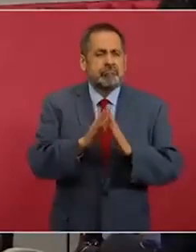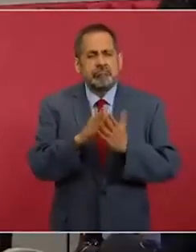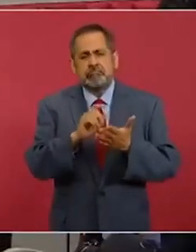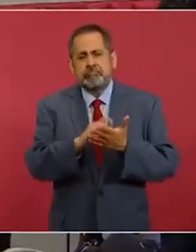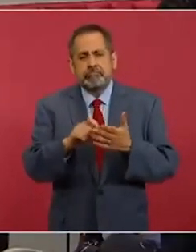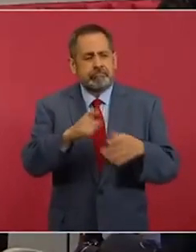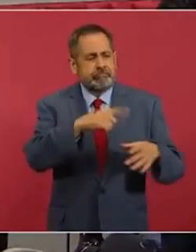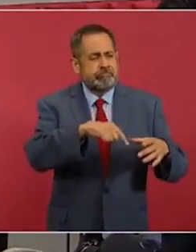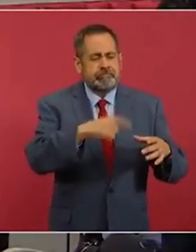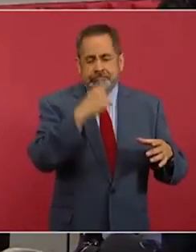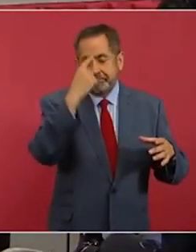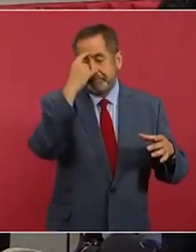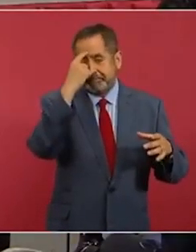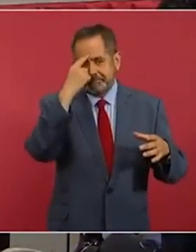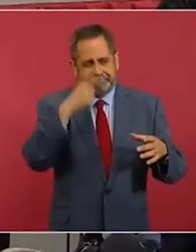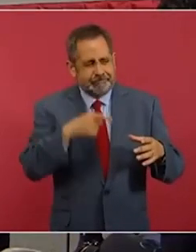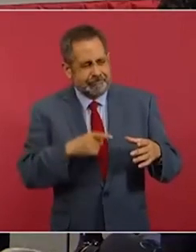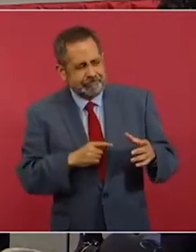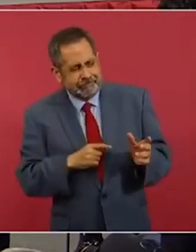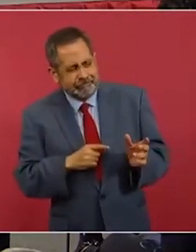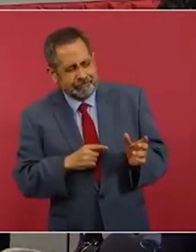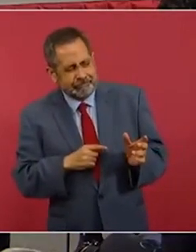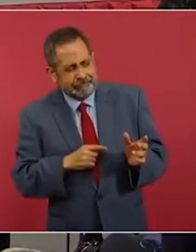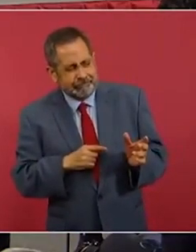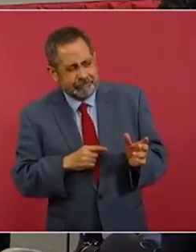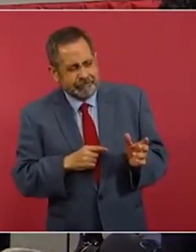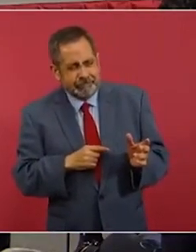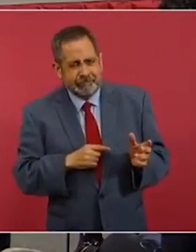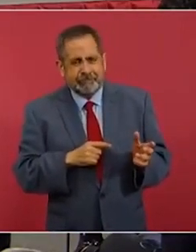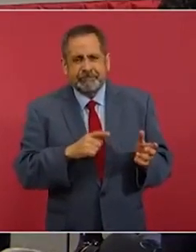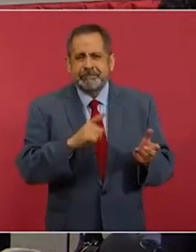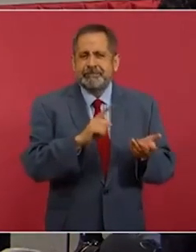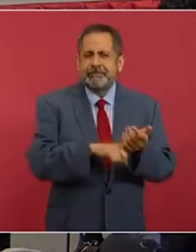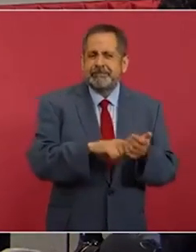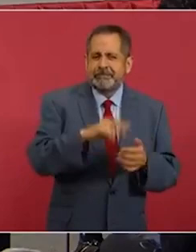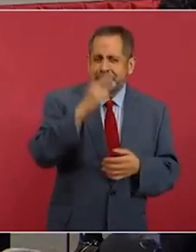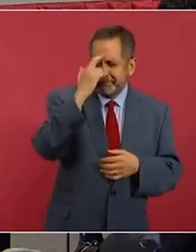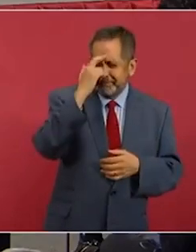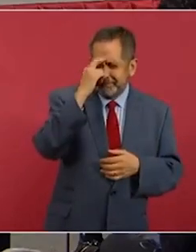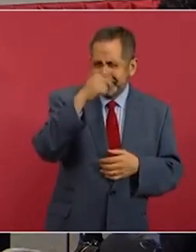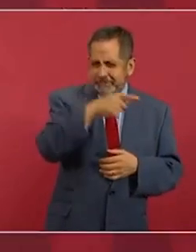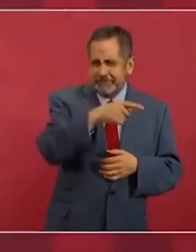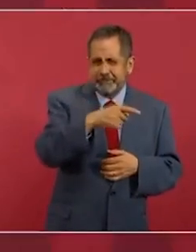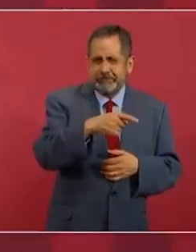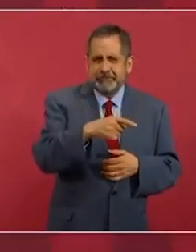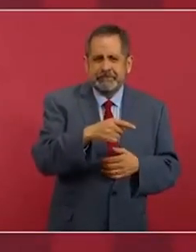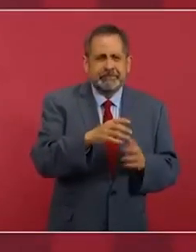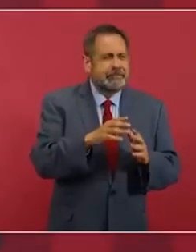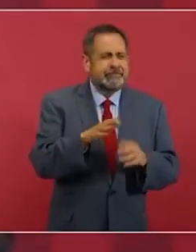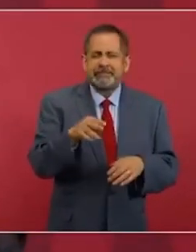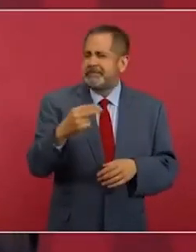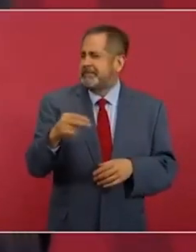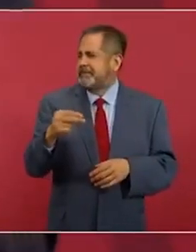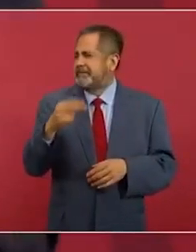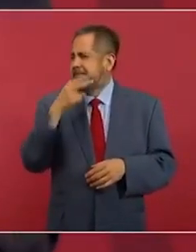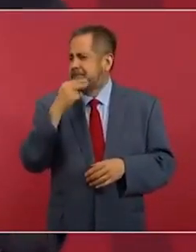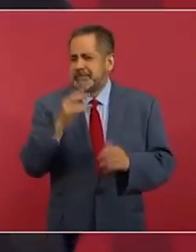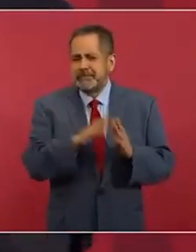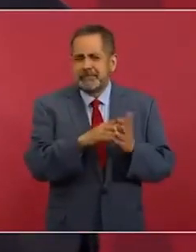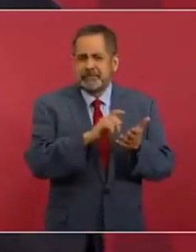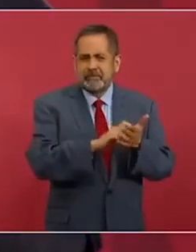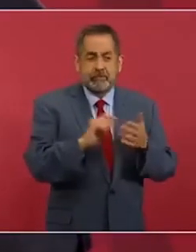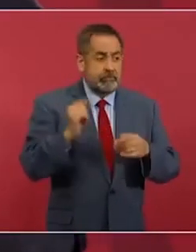a estos escritores de Betzeler, ¿cómo se llama? Uno que es famoso, que